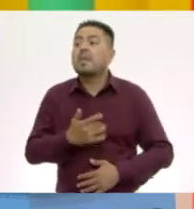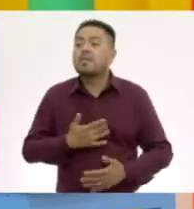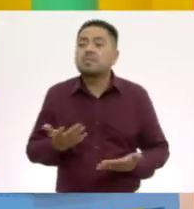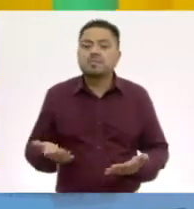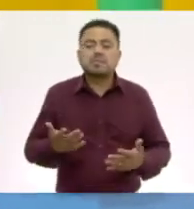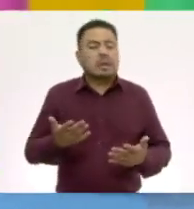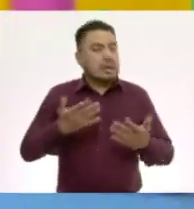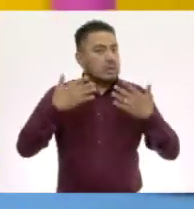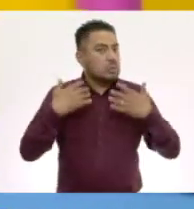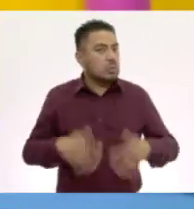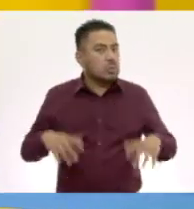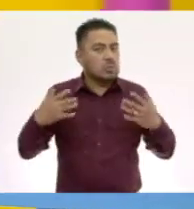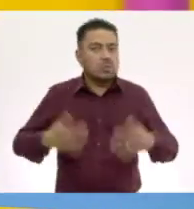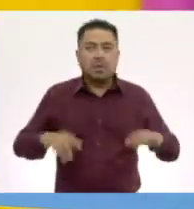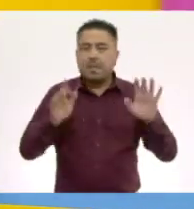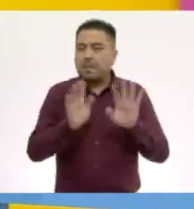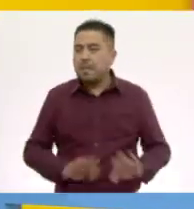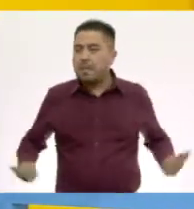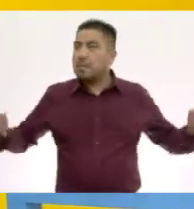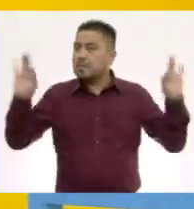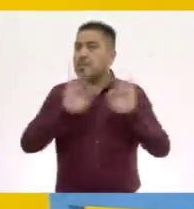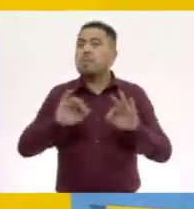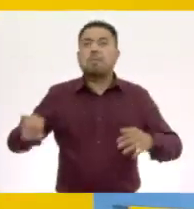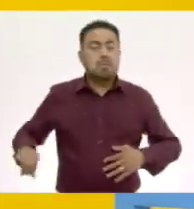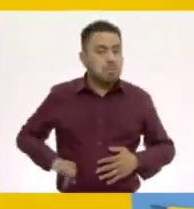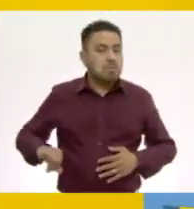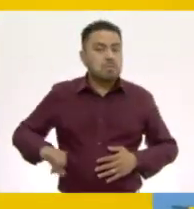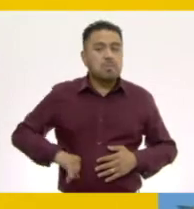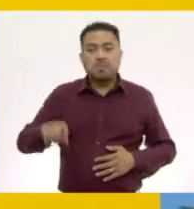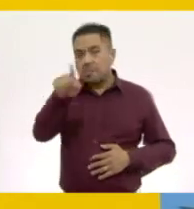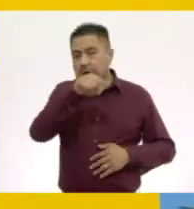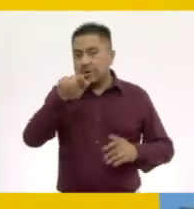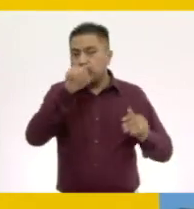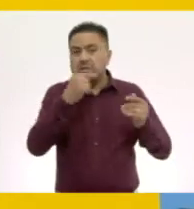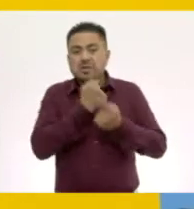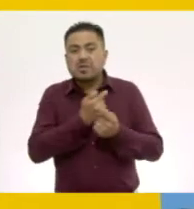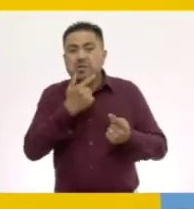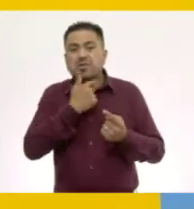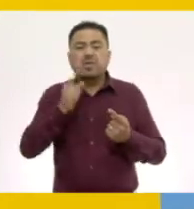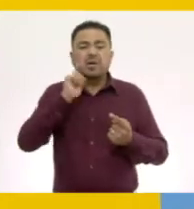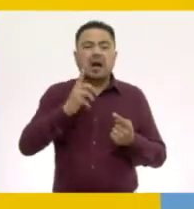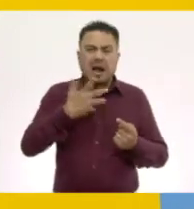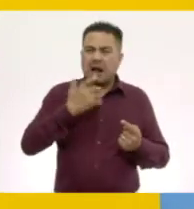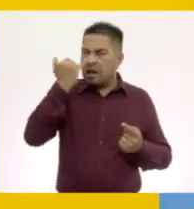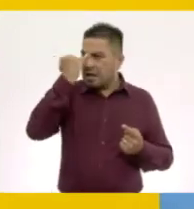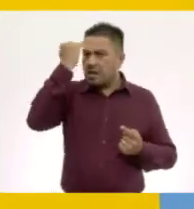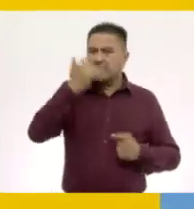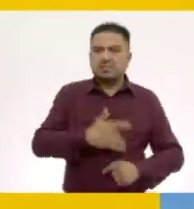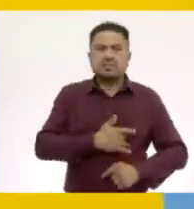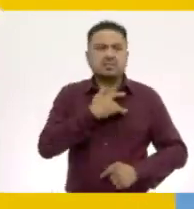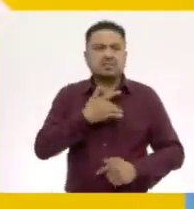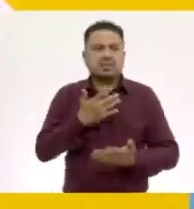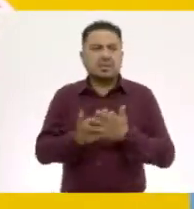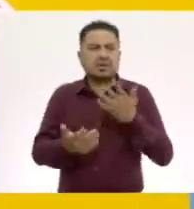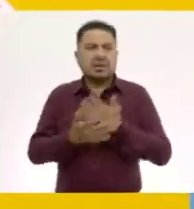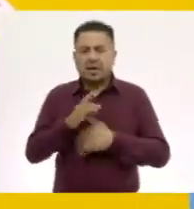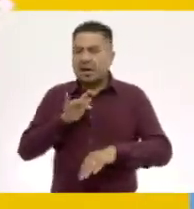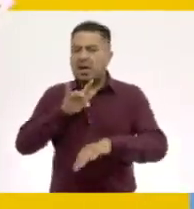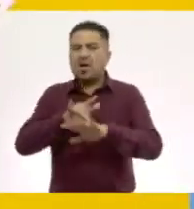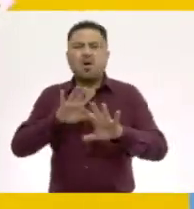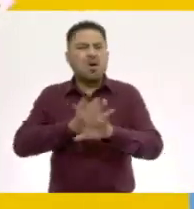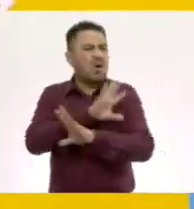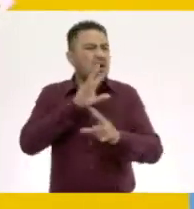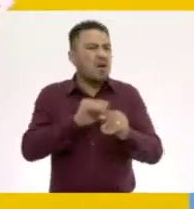Muy, muy importante y muy interesante. ¿Ustedes, niñas y niños, tenían idea de que el sentido del tacto estuviera en